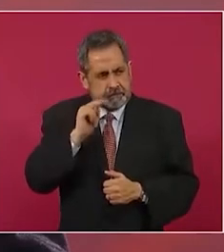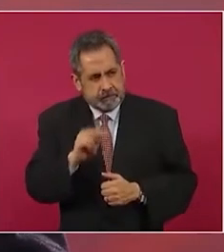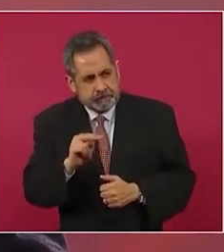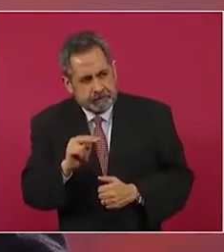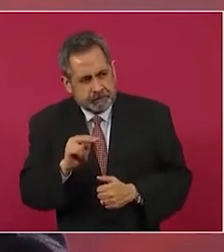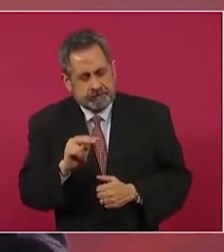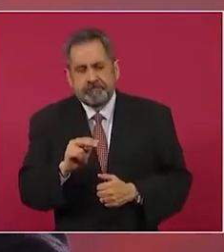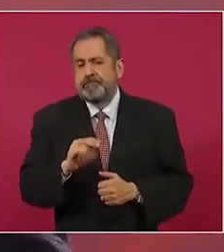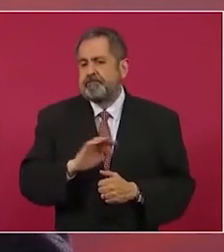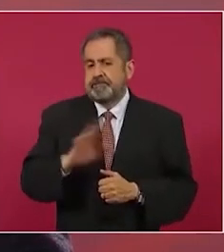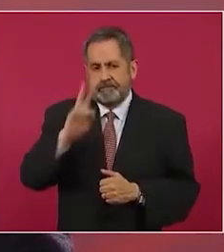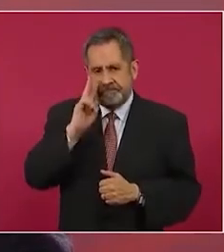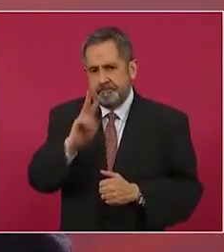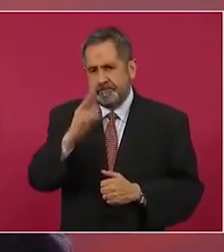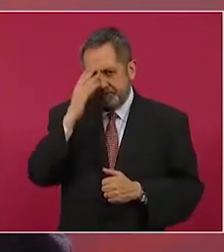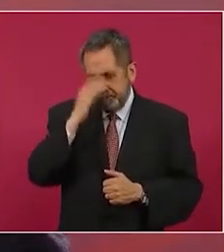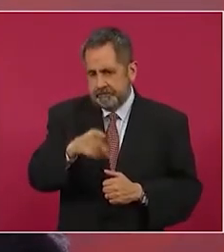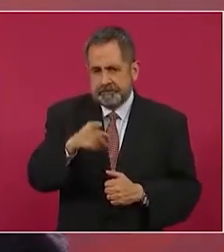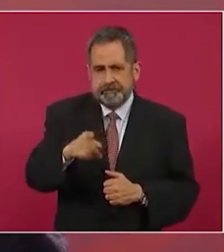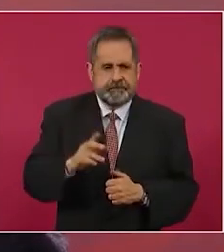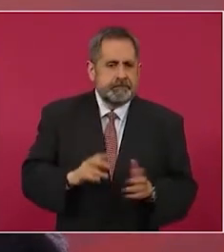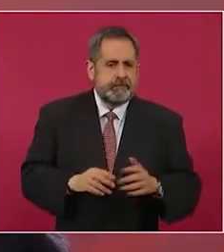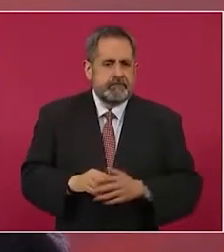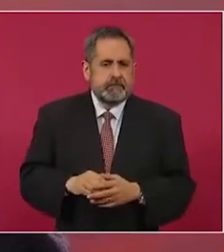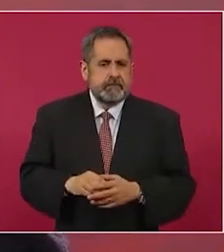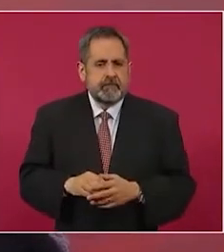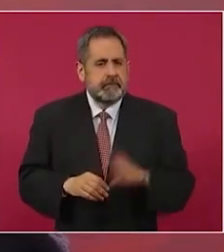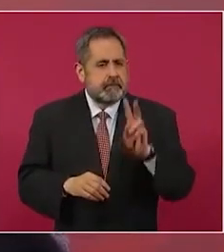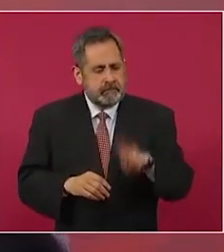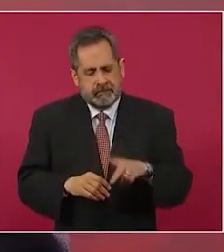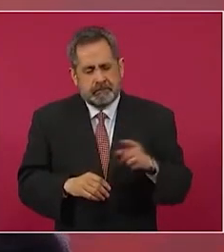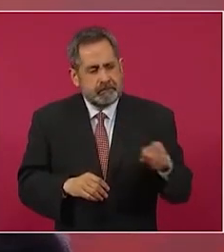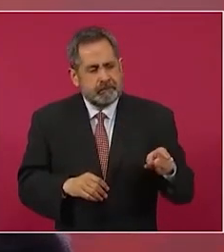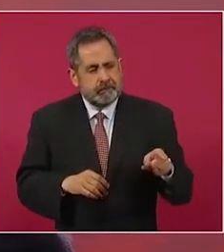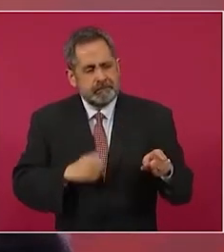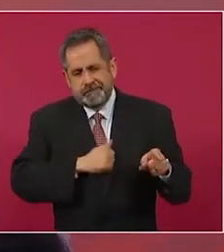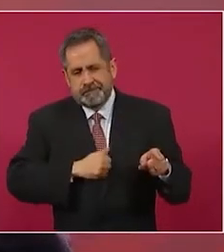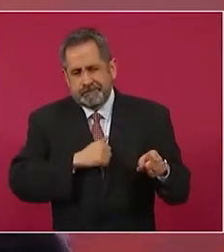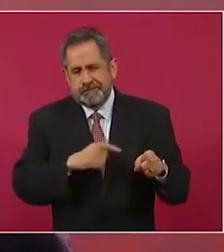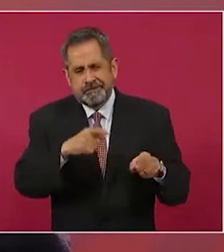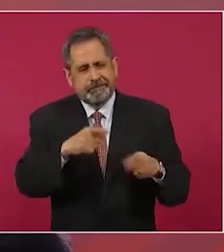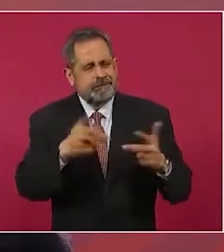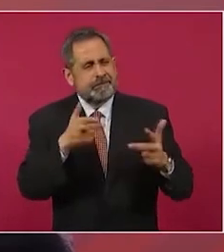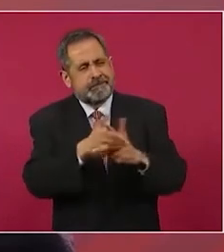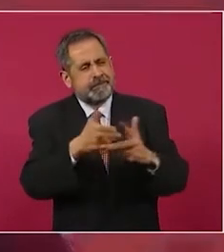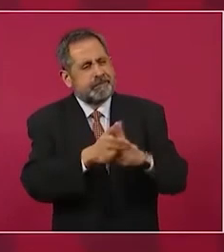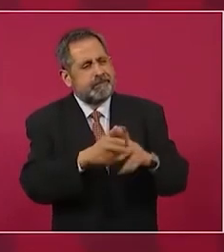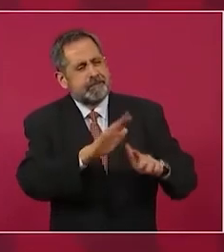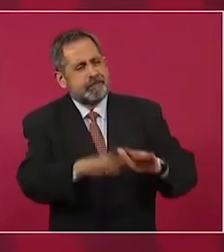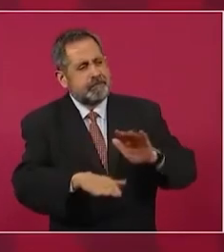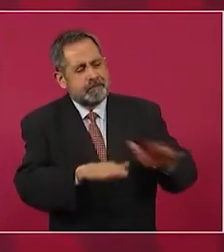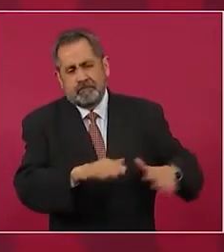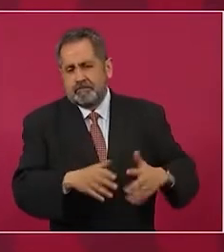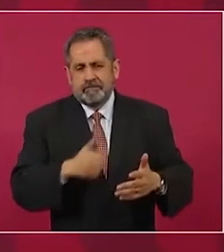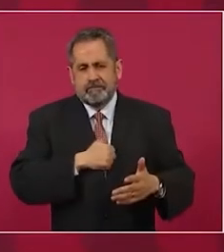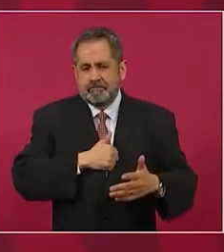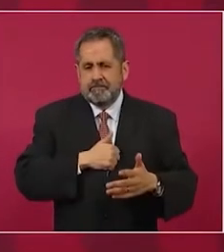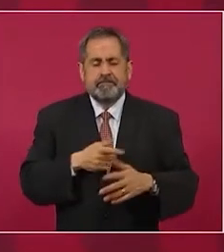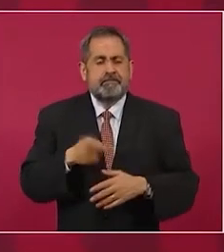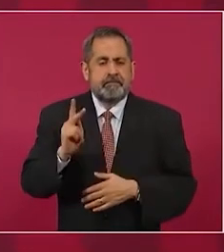que aún con estos lamentables asesinatos siempre,